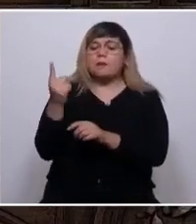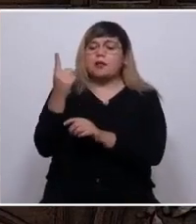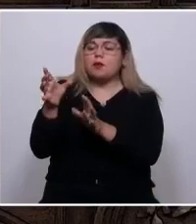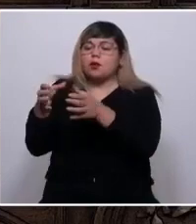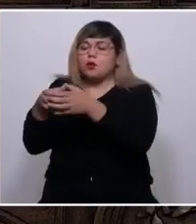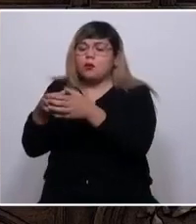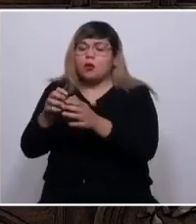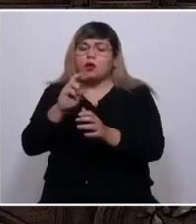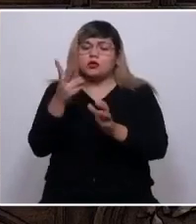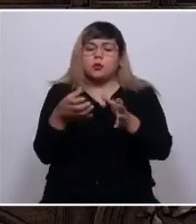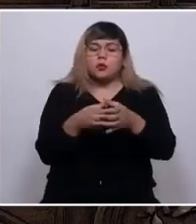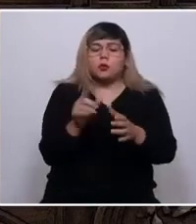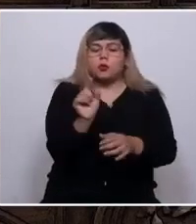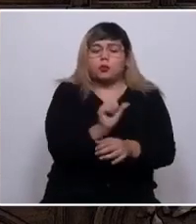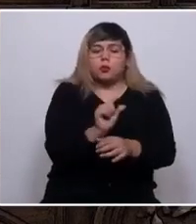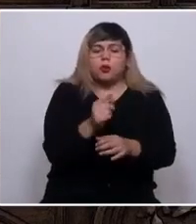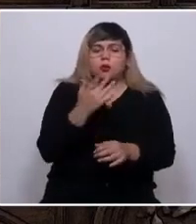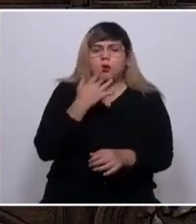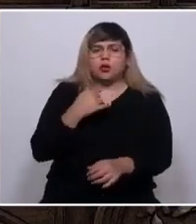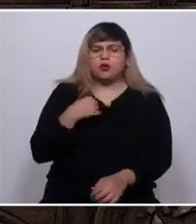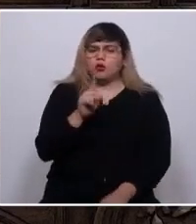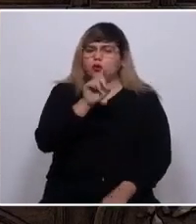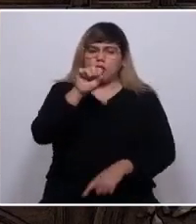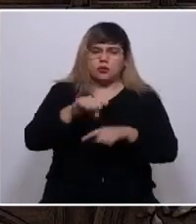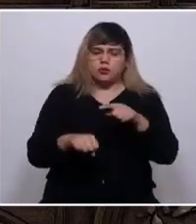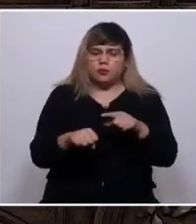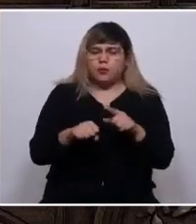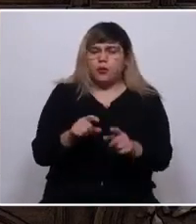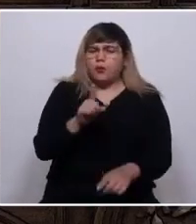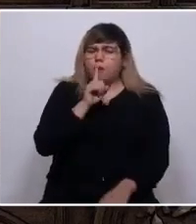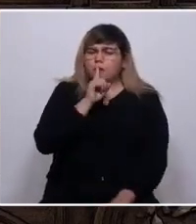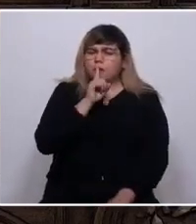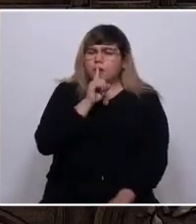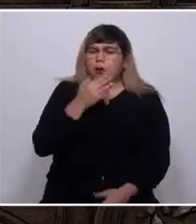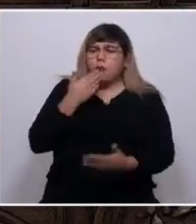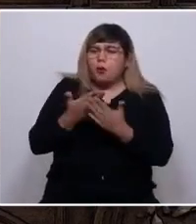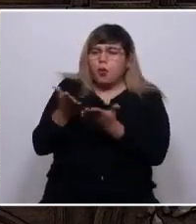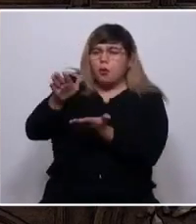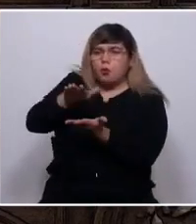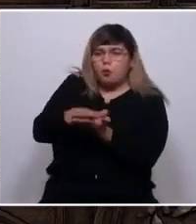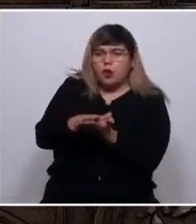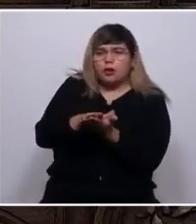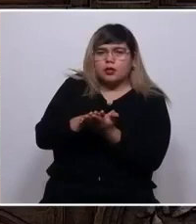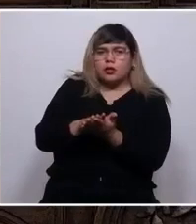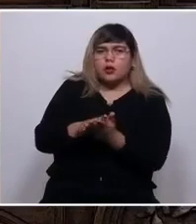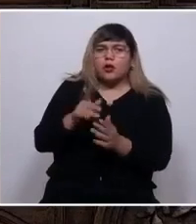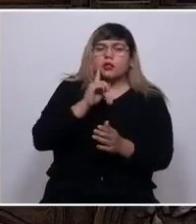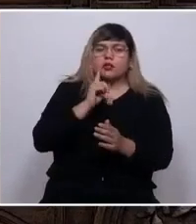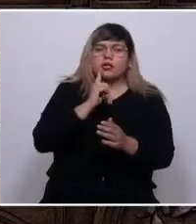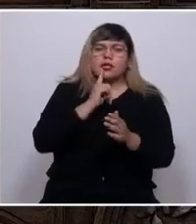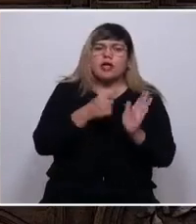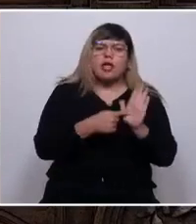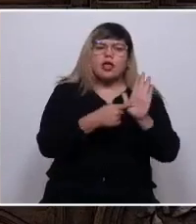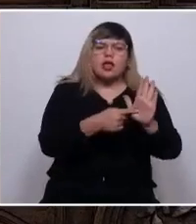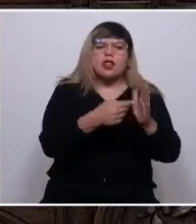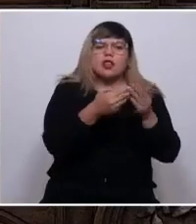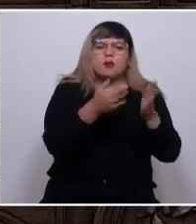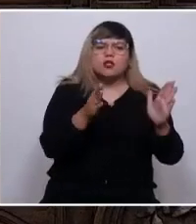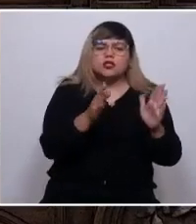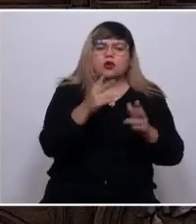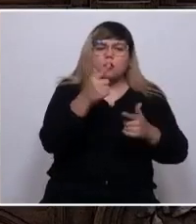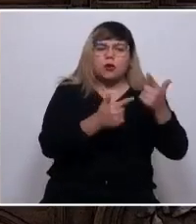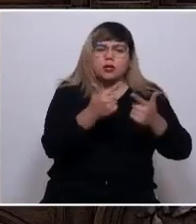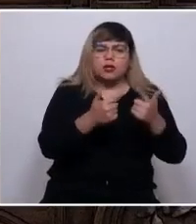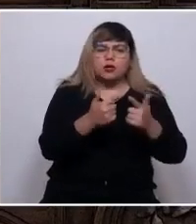porque me niego a que sigamos otorgando minutos de silencio solo cuando los muertos sustentan alguna de nuestras posiciones políticas. Señores